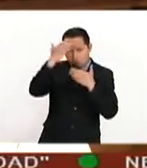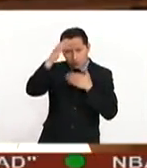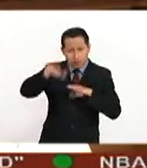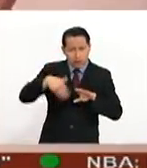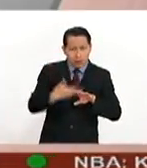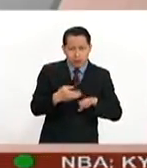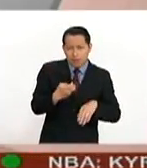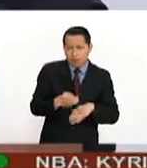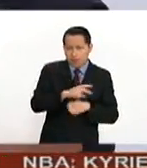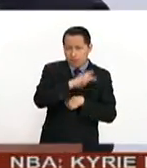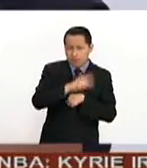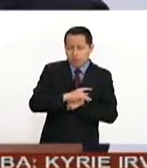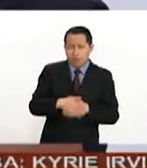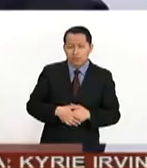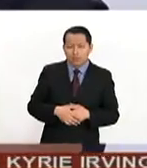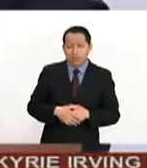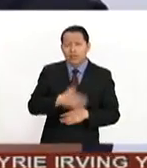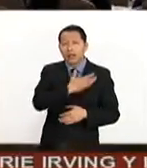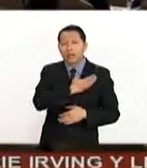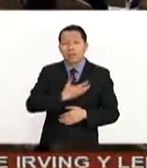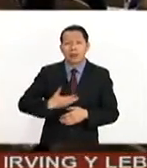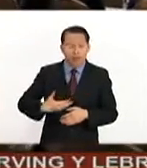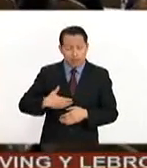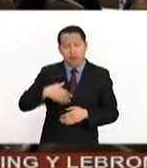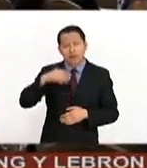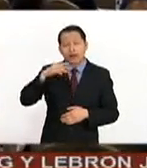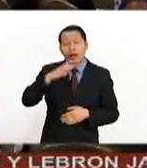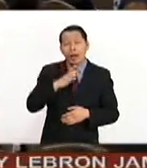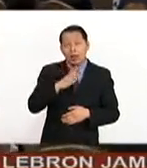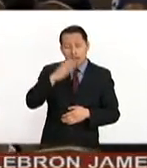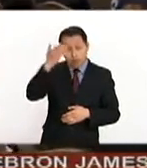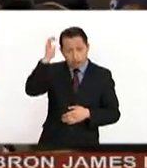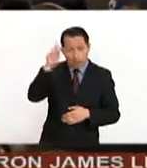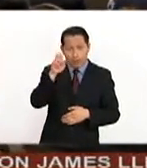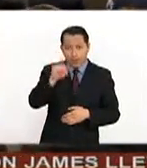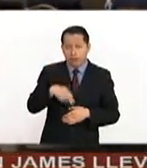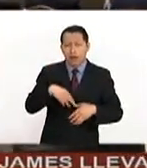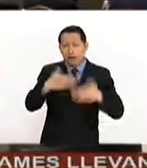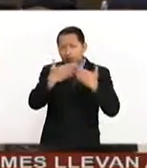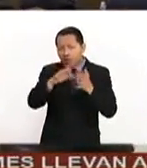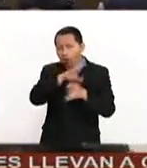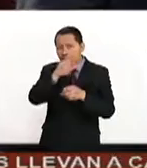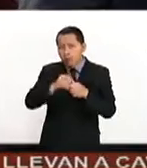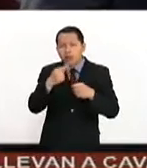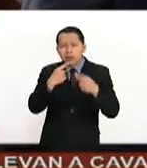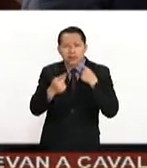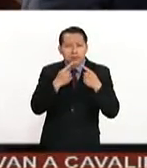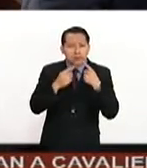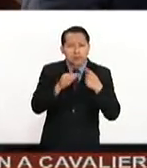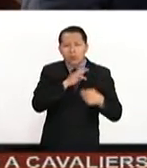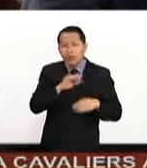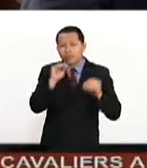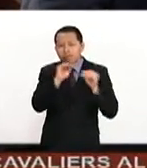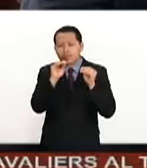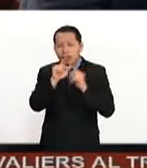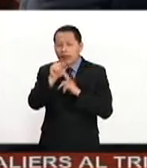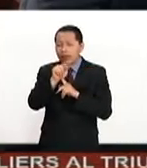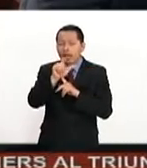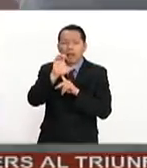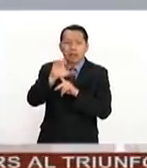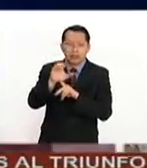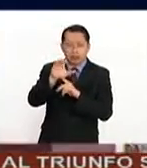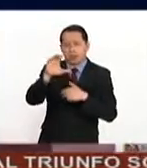nuestro país. El presidente, Enrique Peña Nieto, afirma que están abiertos todos los canales para renegociar el Tratado de Libre